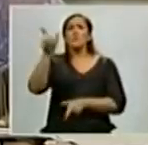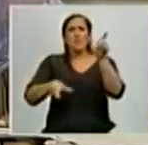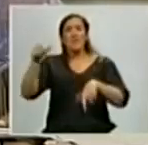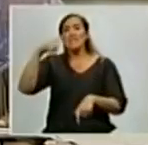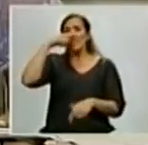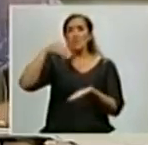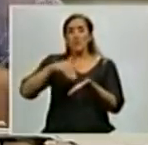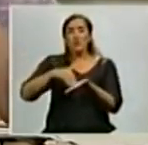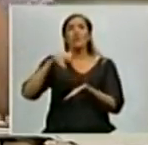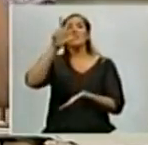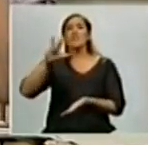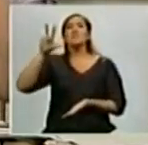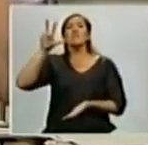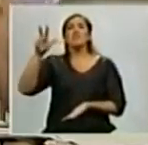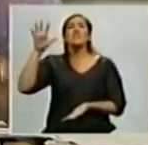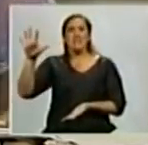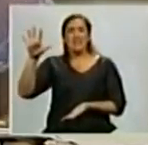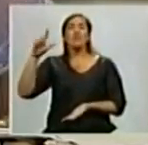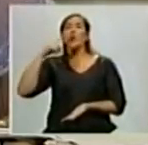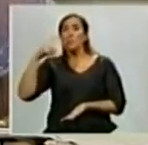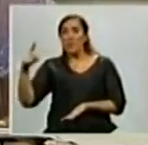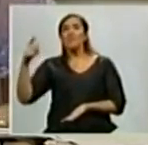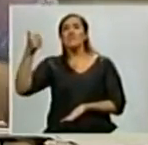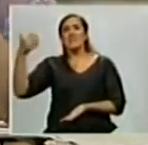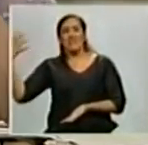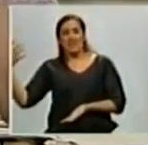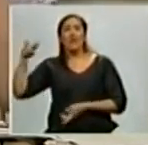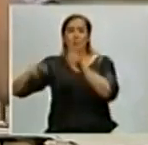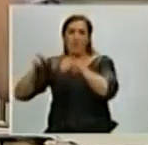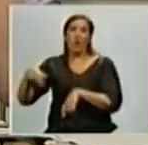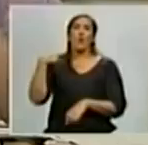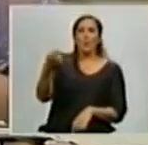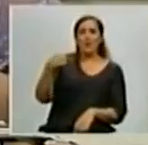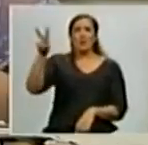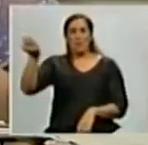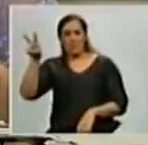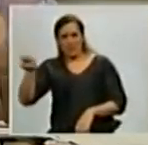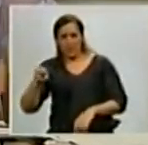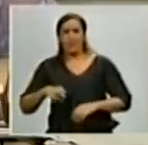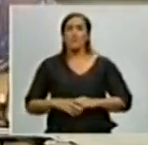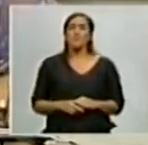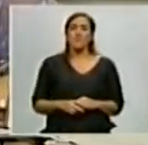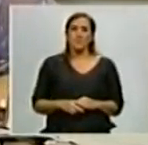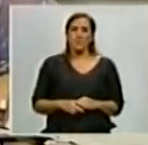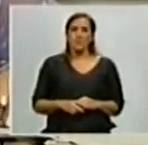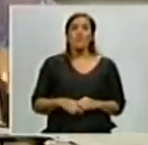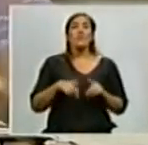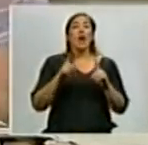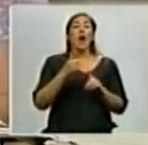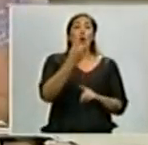.165 jubilaciones y pensiones, de las cuales también 1